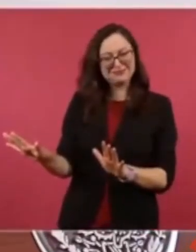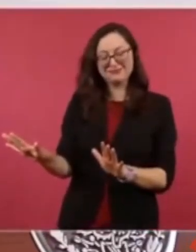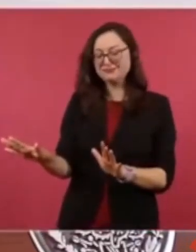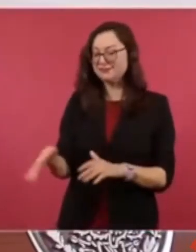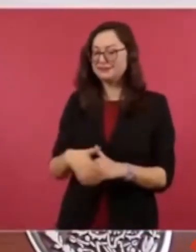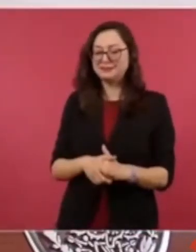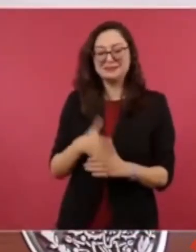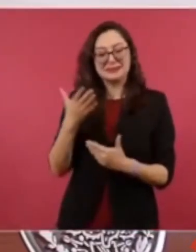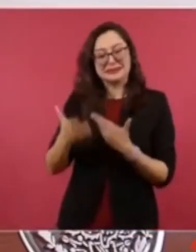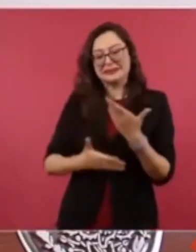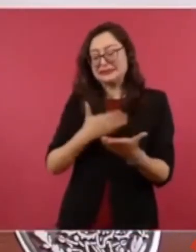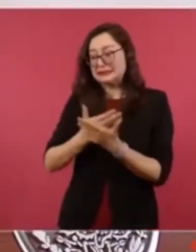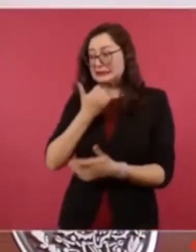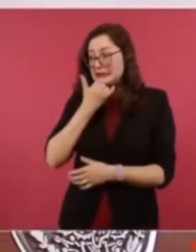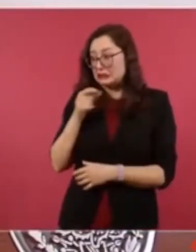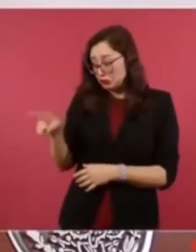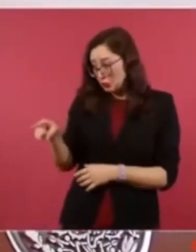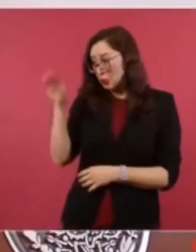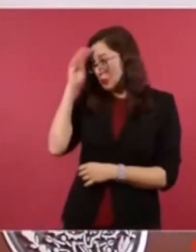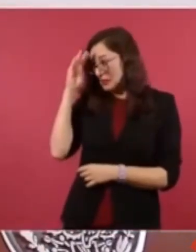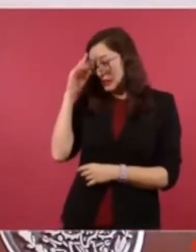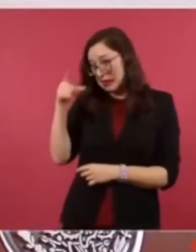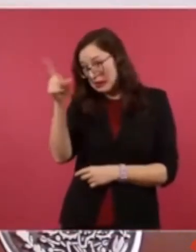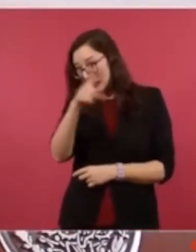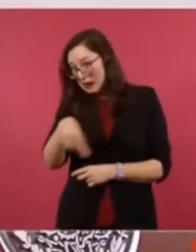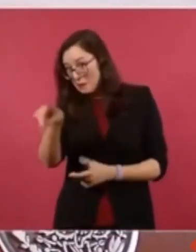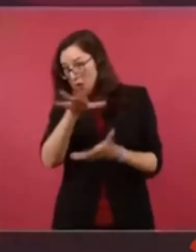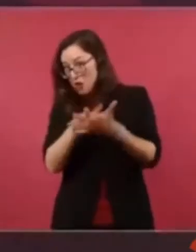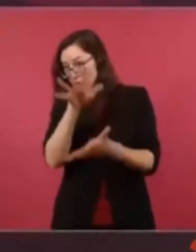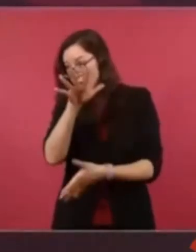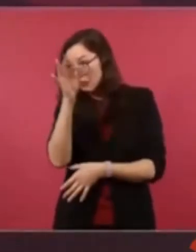Con todo respeto, tonto es el que piensa que el pueblo es tonto.